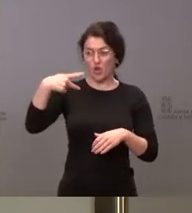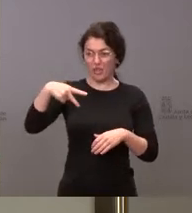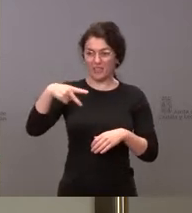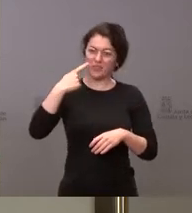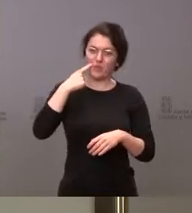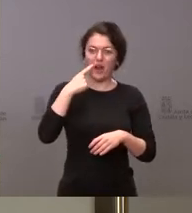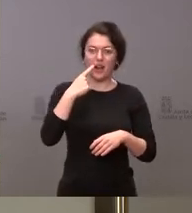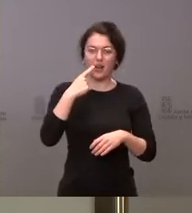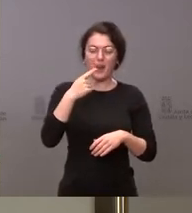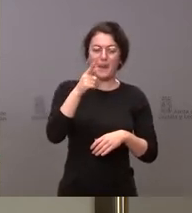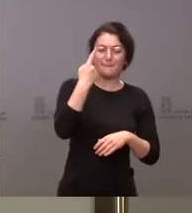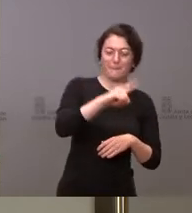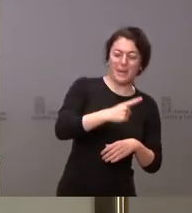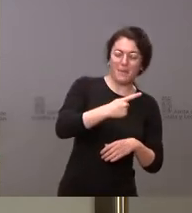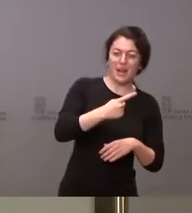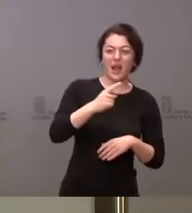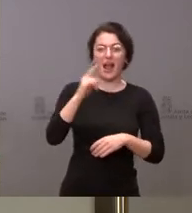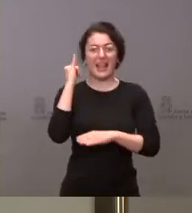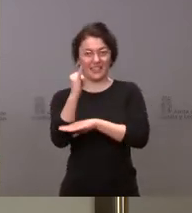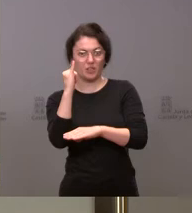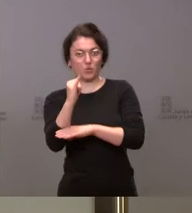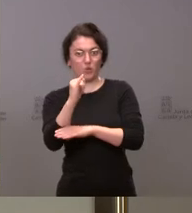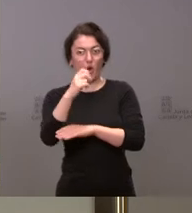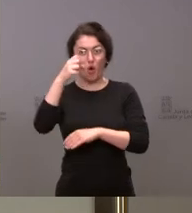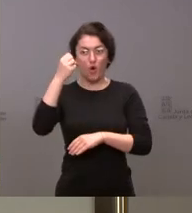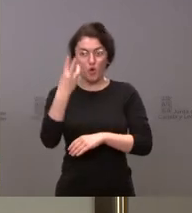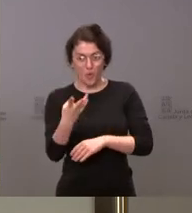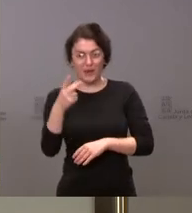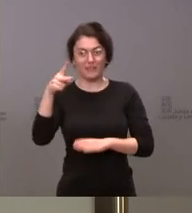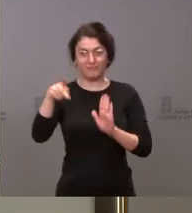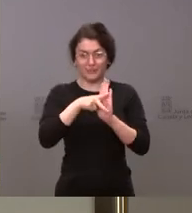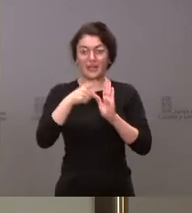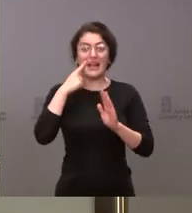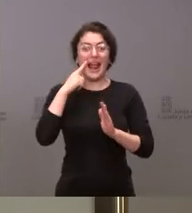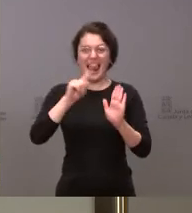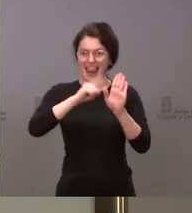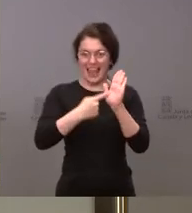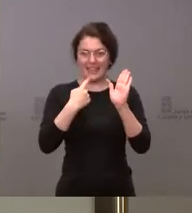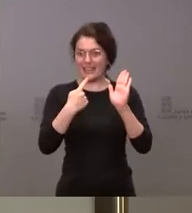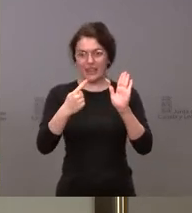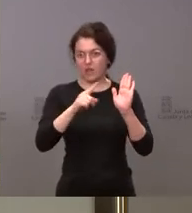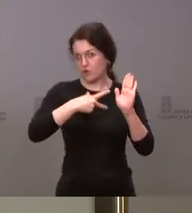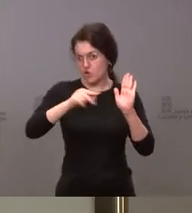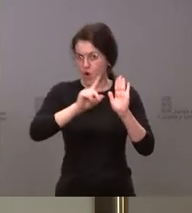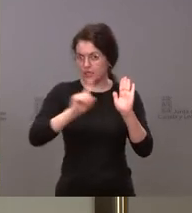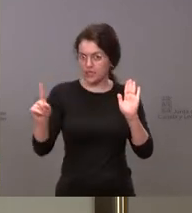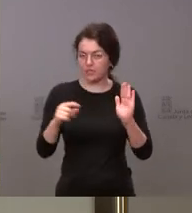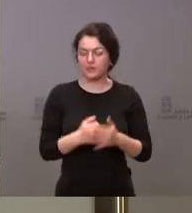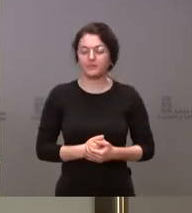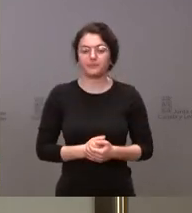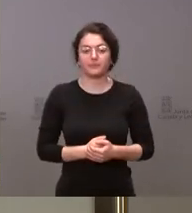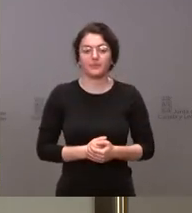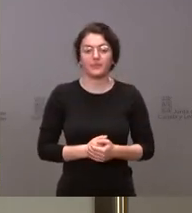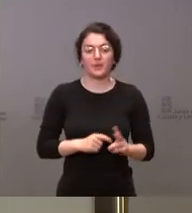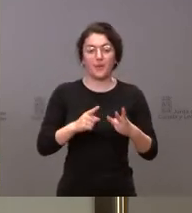primaria y en la ESO cuando la LONLOE dice que no debe ser así. Y luego al consejero portavoz le quería preguntar